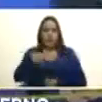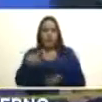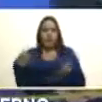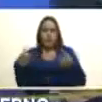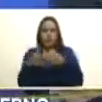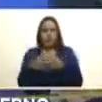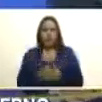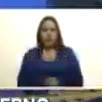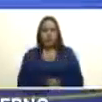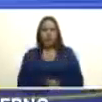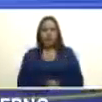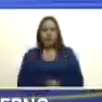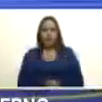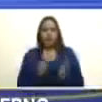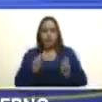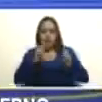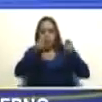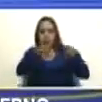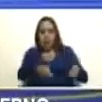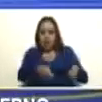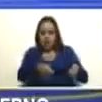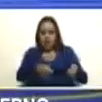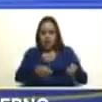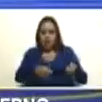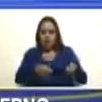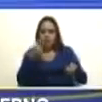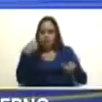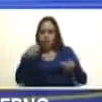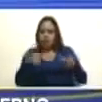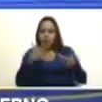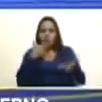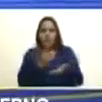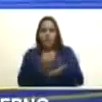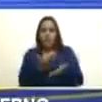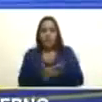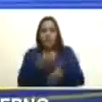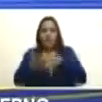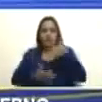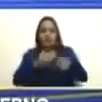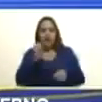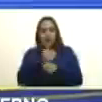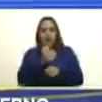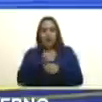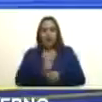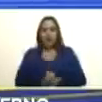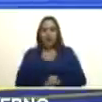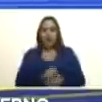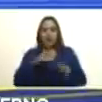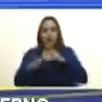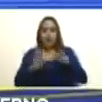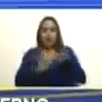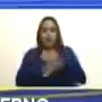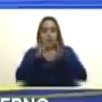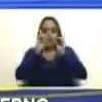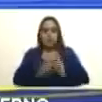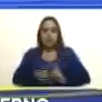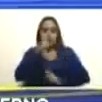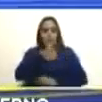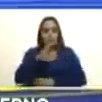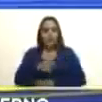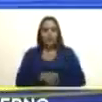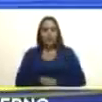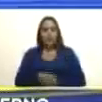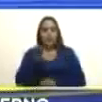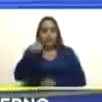para entregar el conjunto de propuestas y acciones con motivo de la decisión del pueblo del domingo